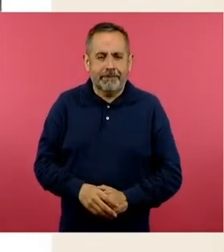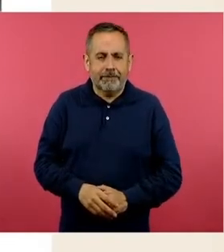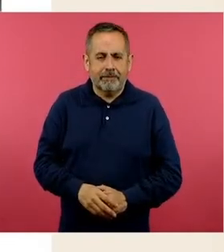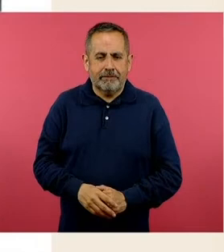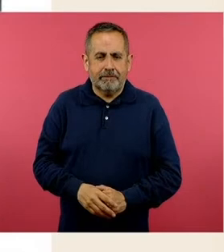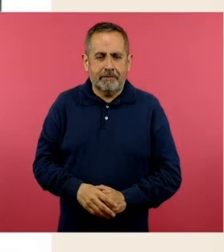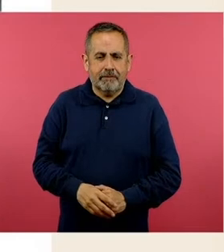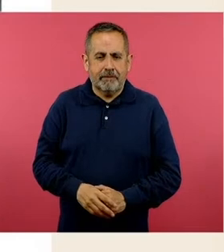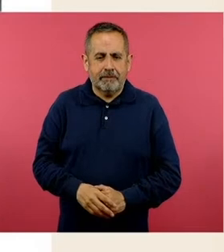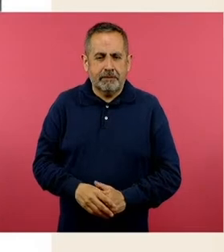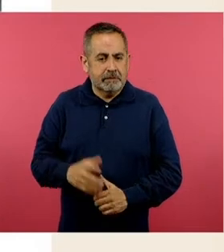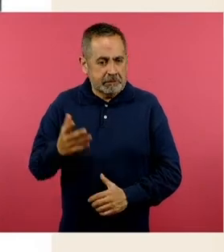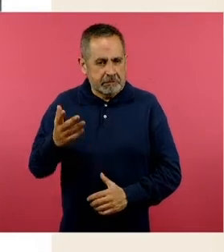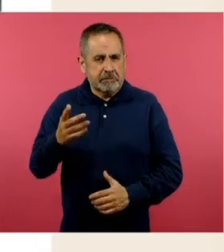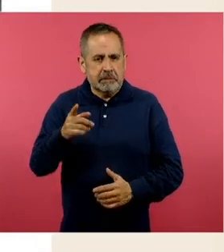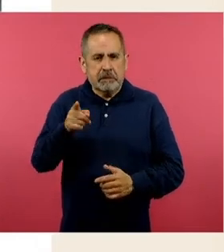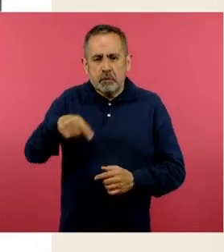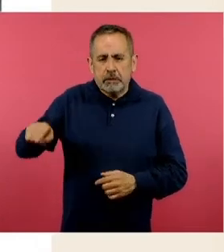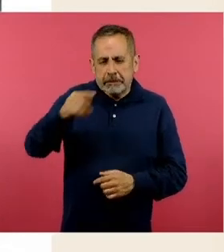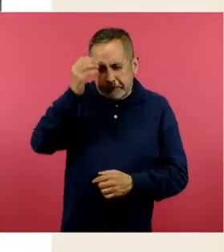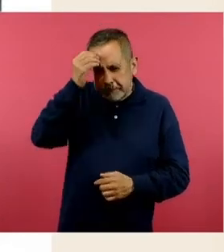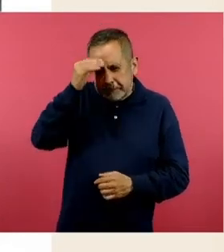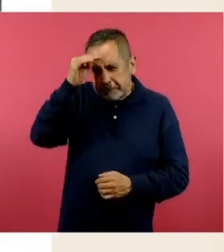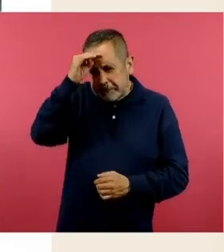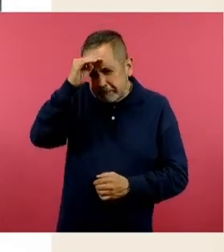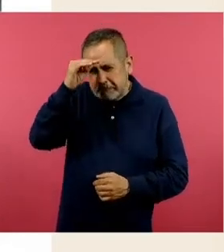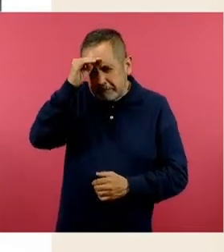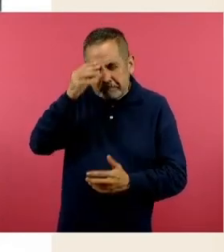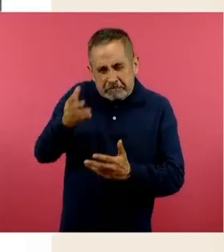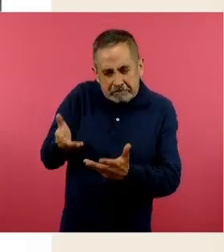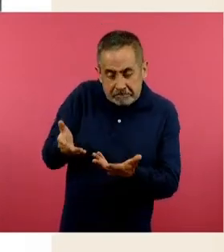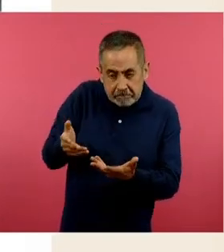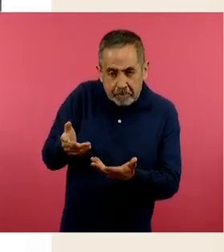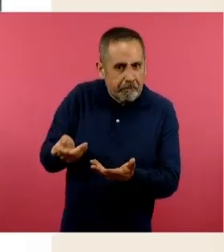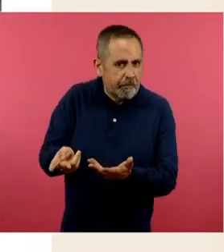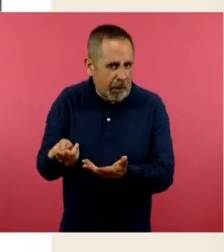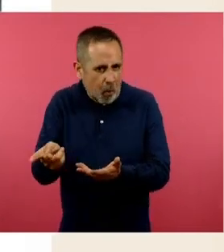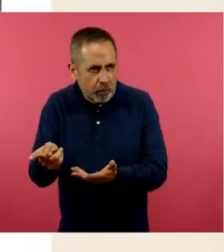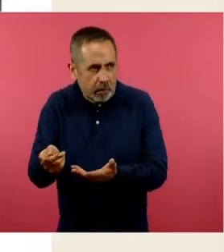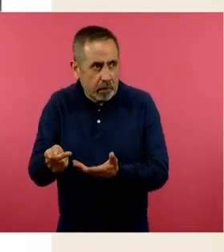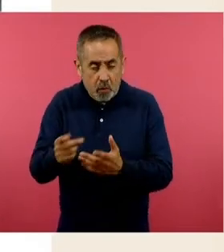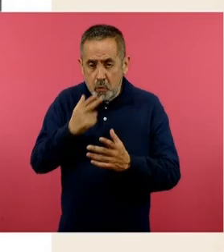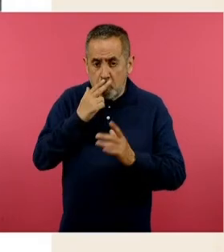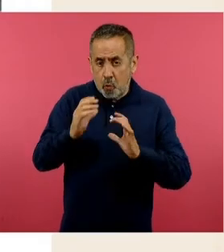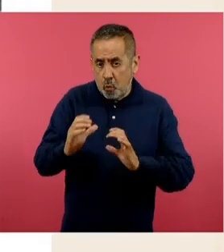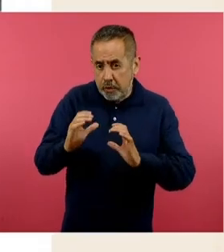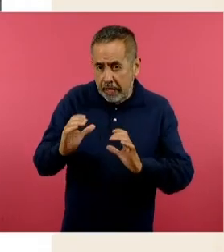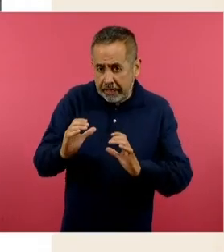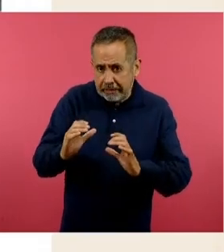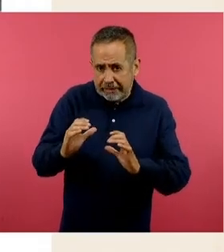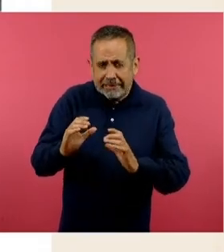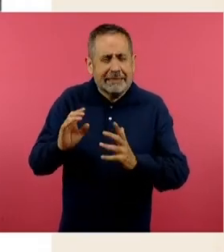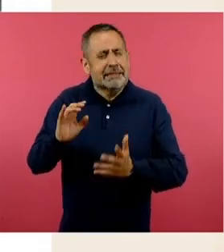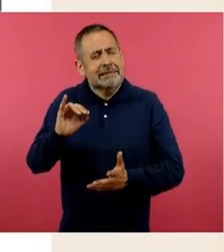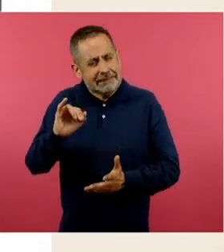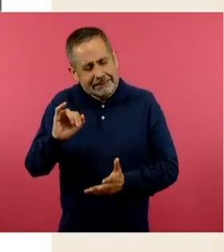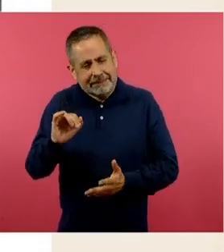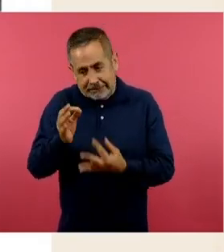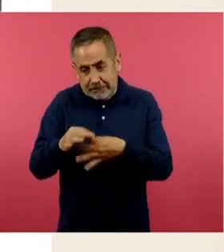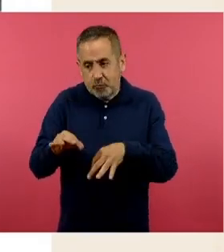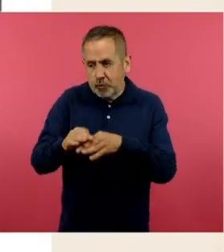Y bueno, la parte de la reflexión, qué tan vital es sólo cuidarlo, pero también nosotros a través de